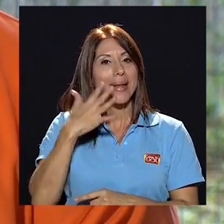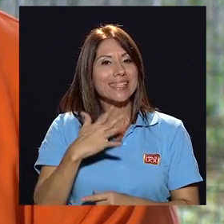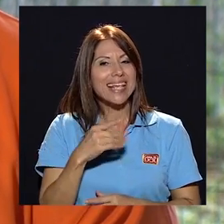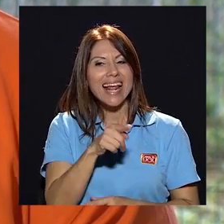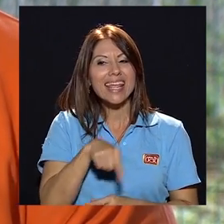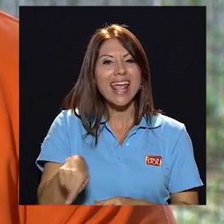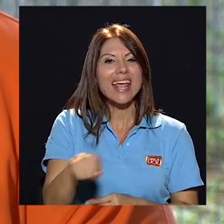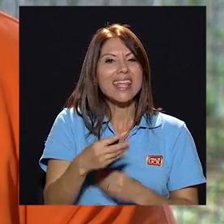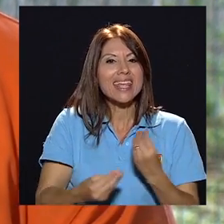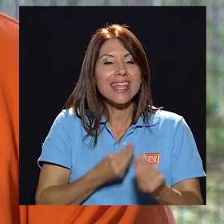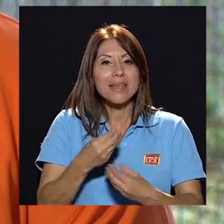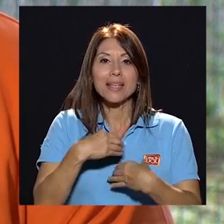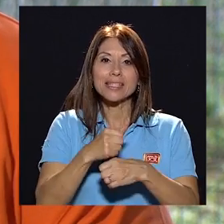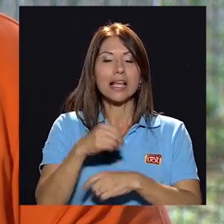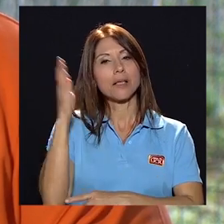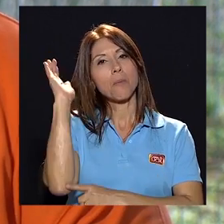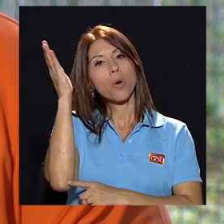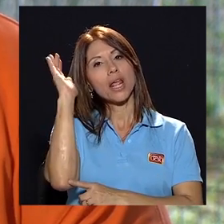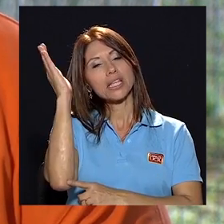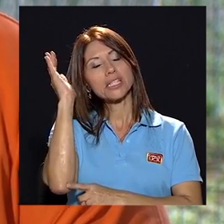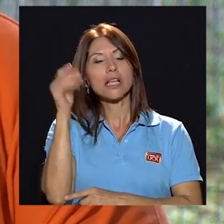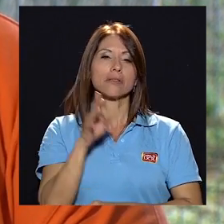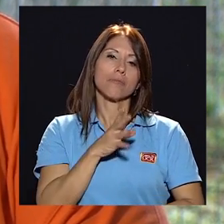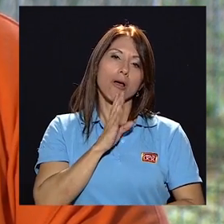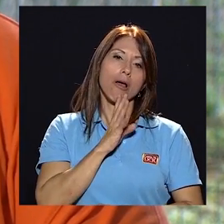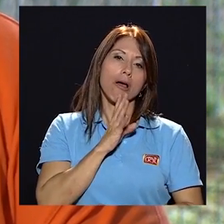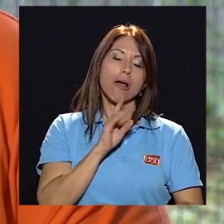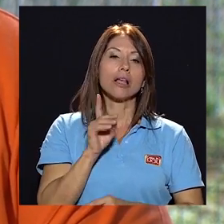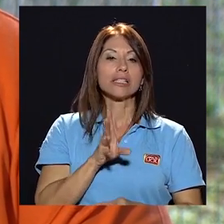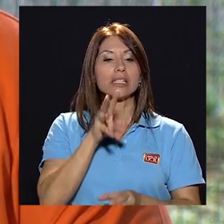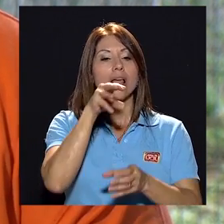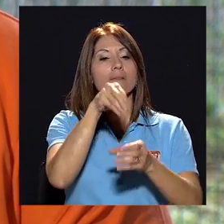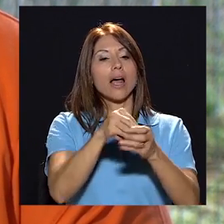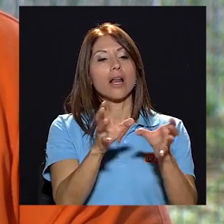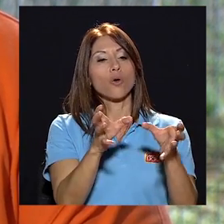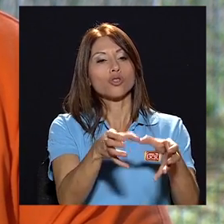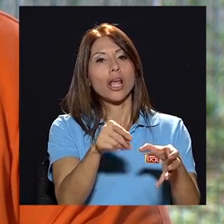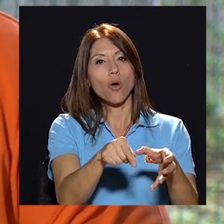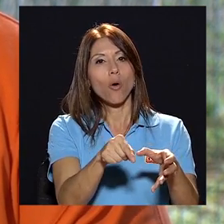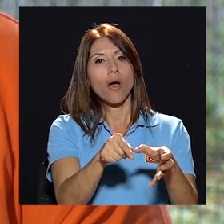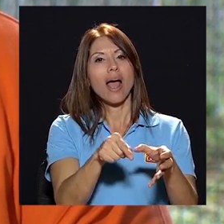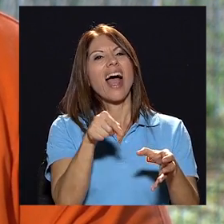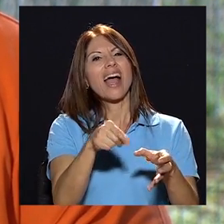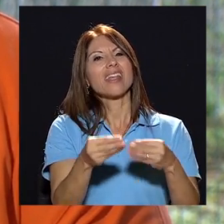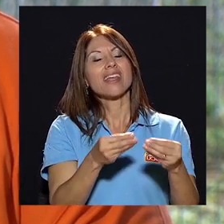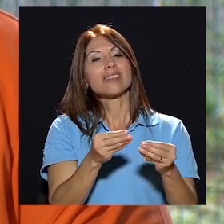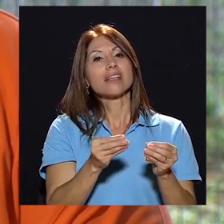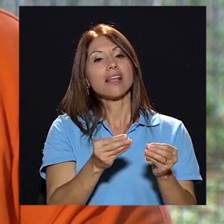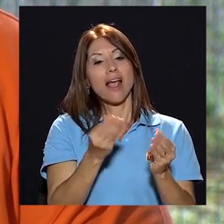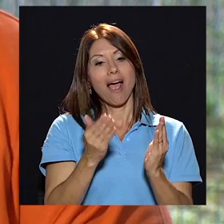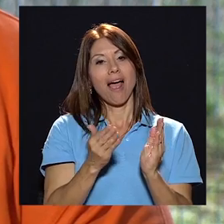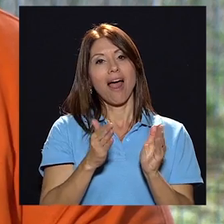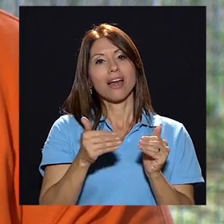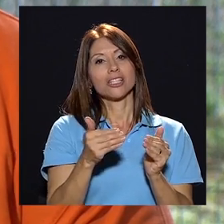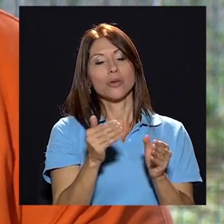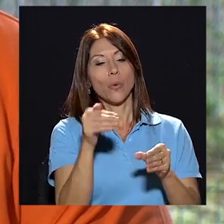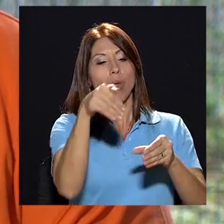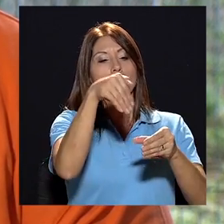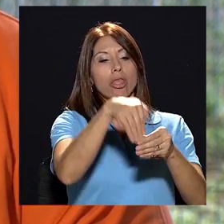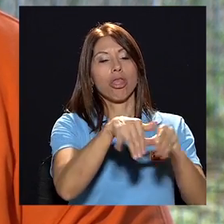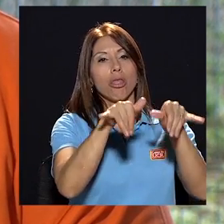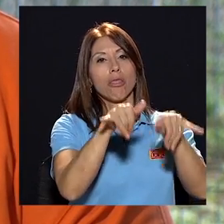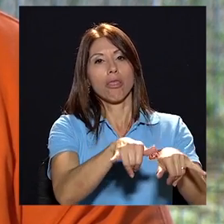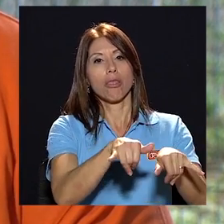ser que la dinámica aquí es hacer ponencias se van para el consejo en el consejo se archivan y ahí se van quedando de hecho la